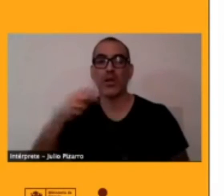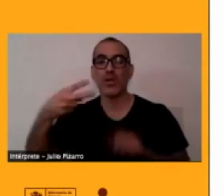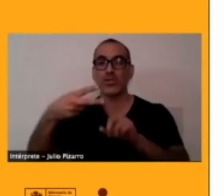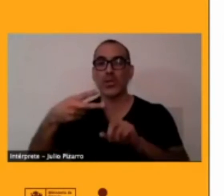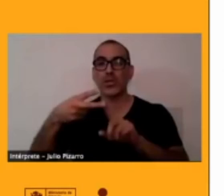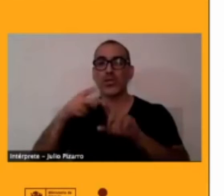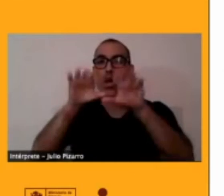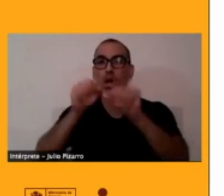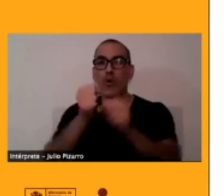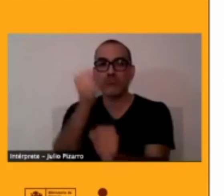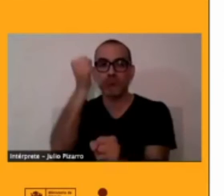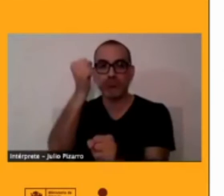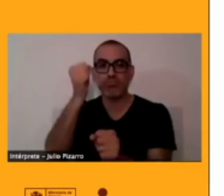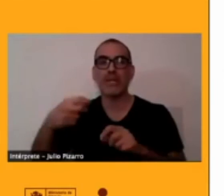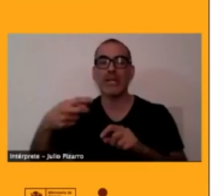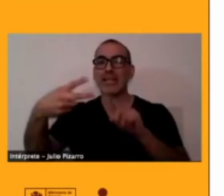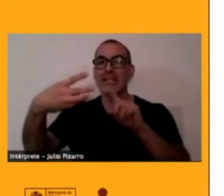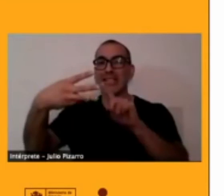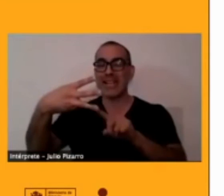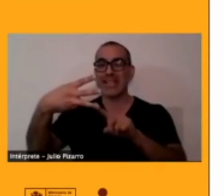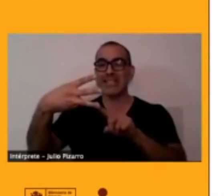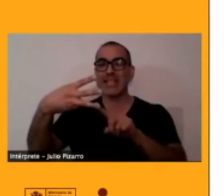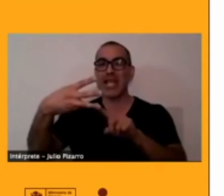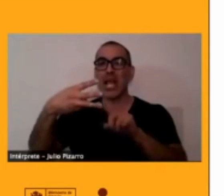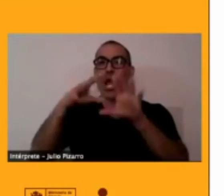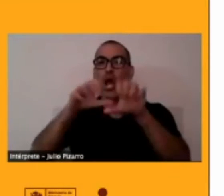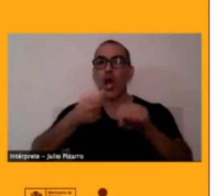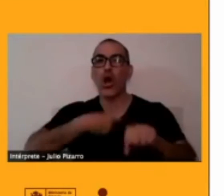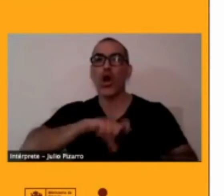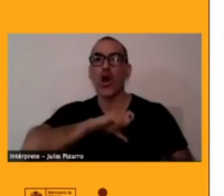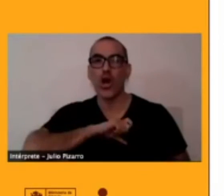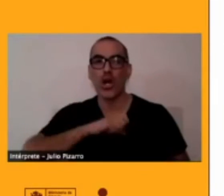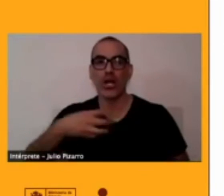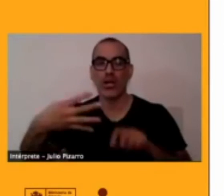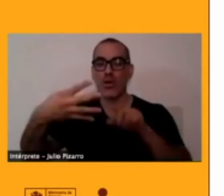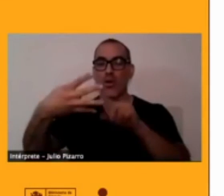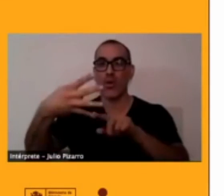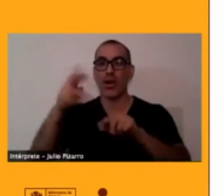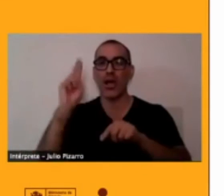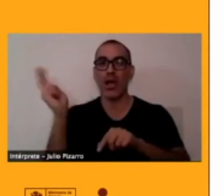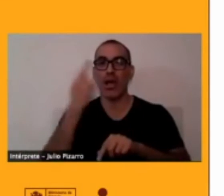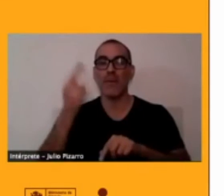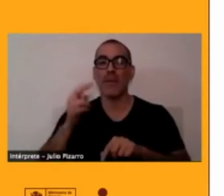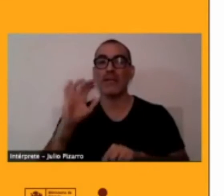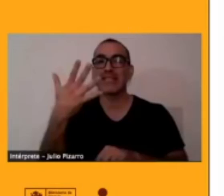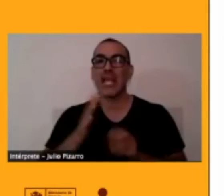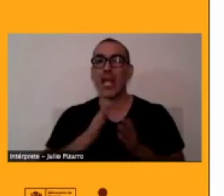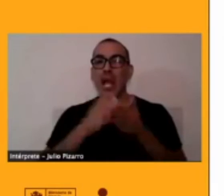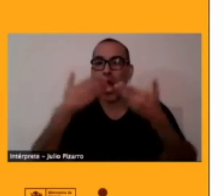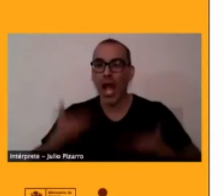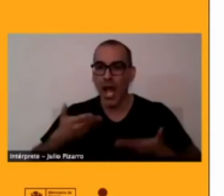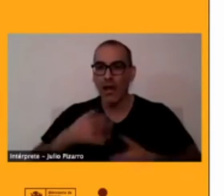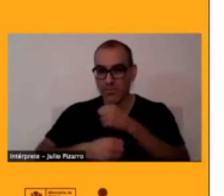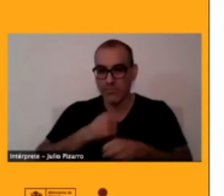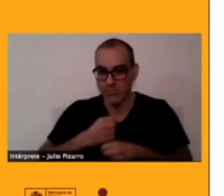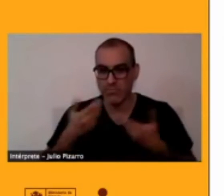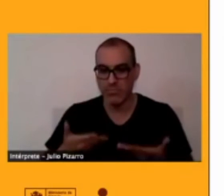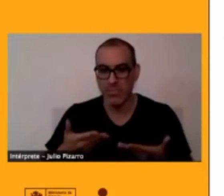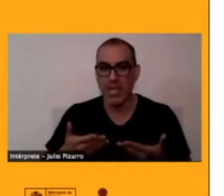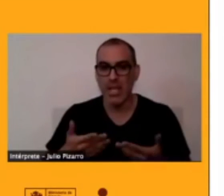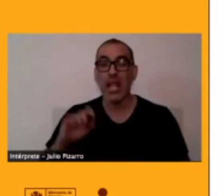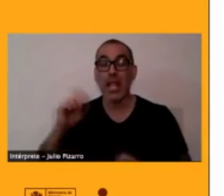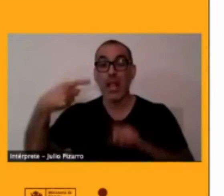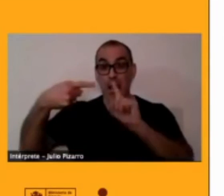prehispánico, de acuerdo a las investigaciones, dice que había poblamiento humano en